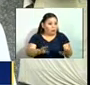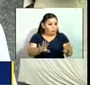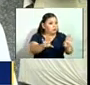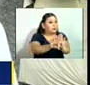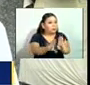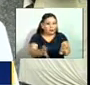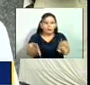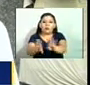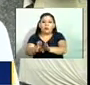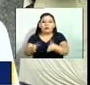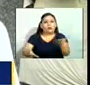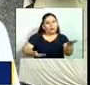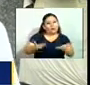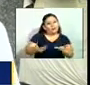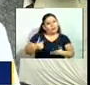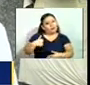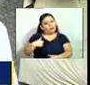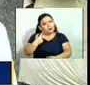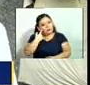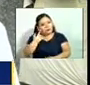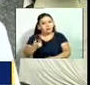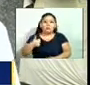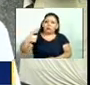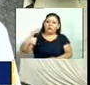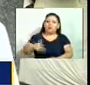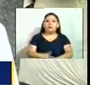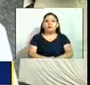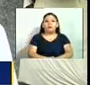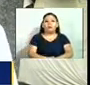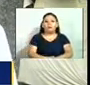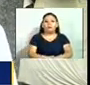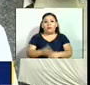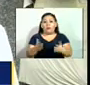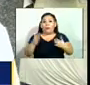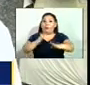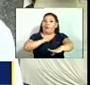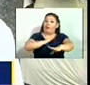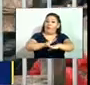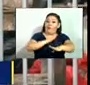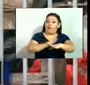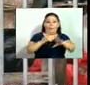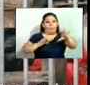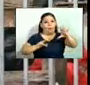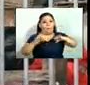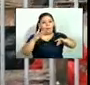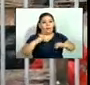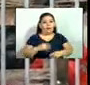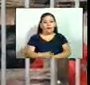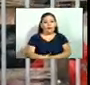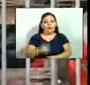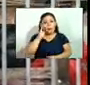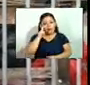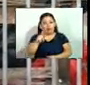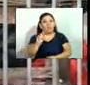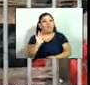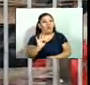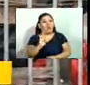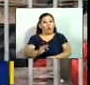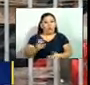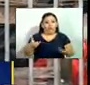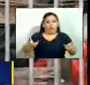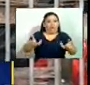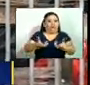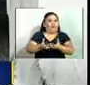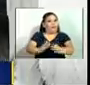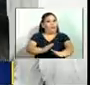mercados, yo veo bien porque así puede evitar bastantes contagios. Para evitar las aglomeraciones sí está bien,